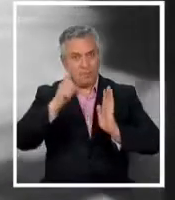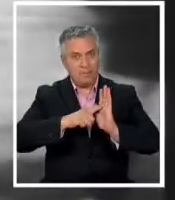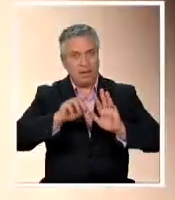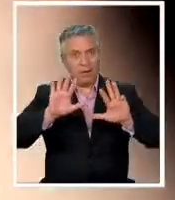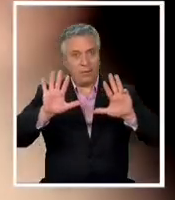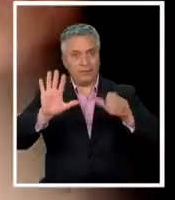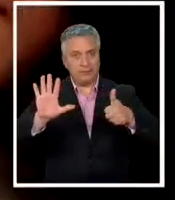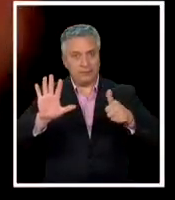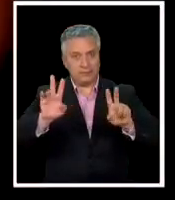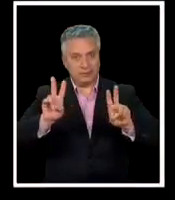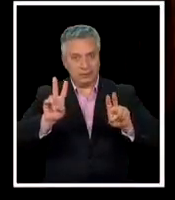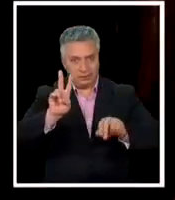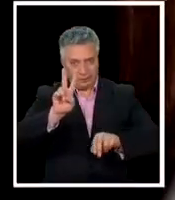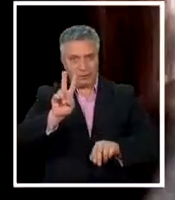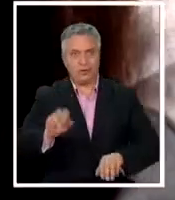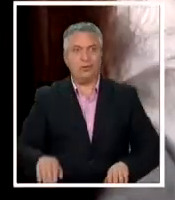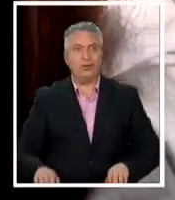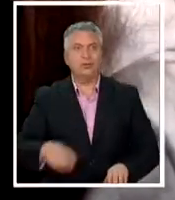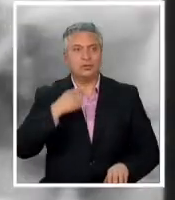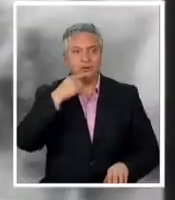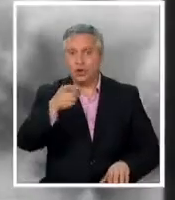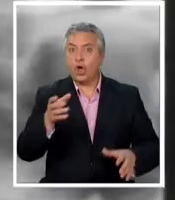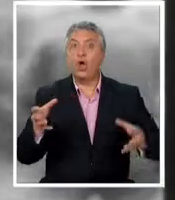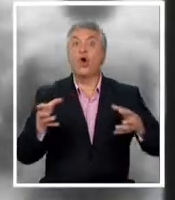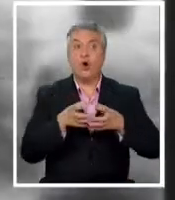Fue un grupo de jugadores nobles